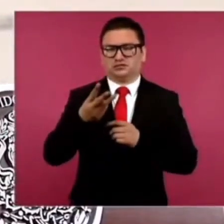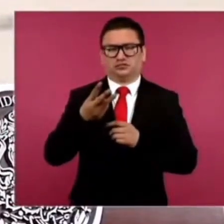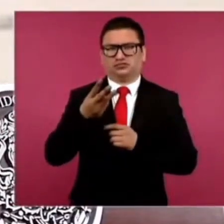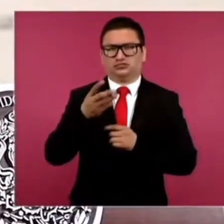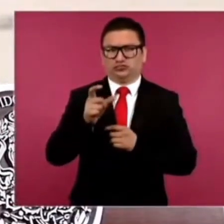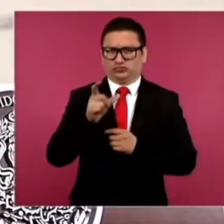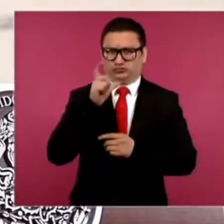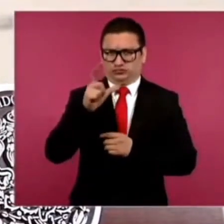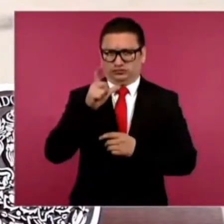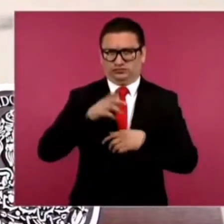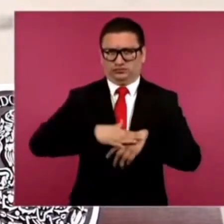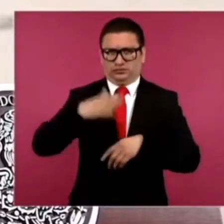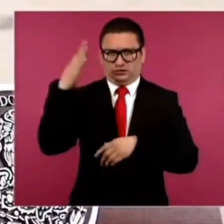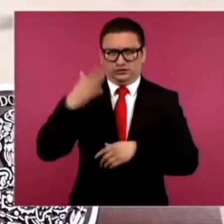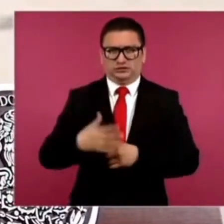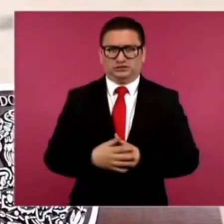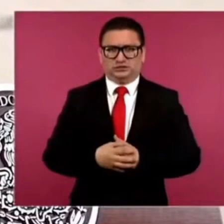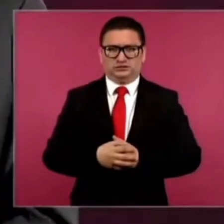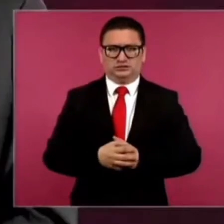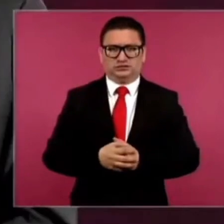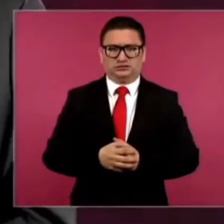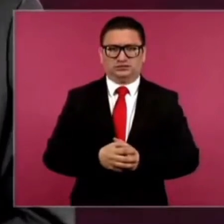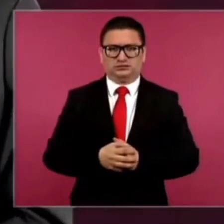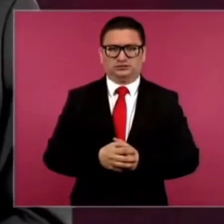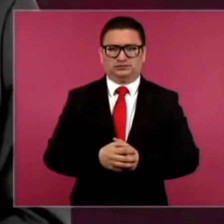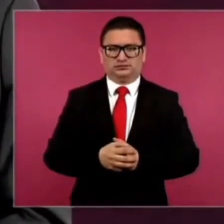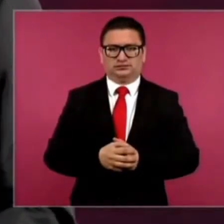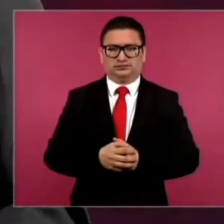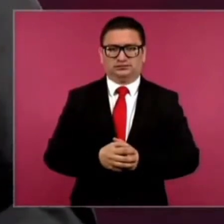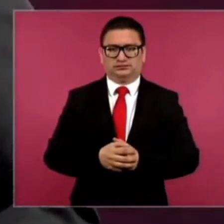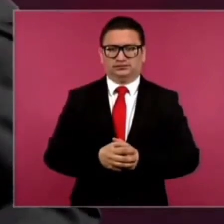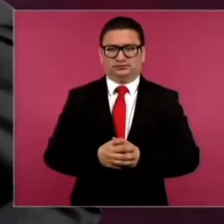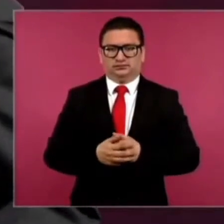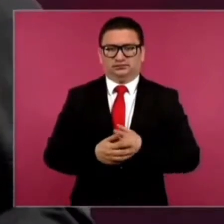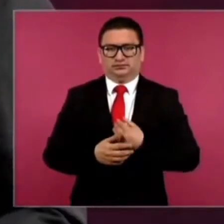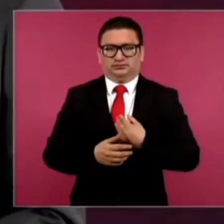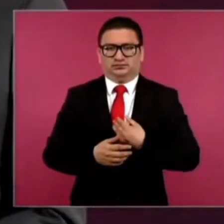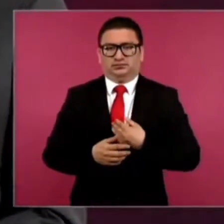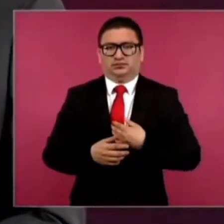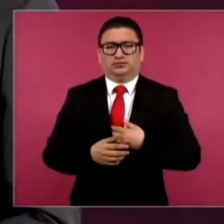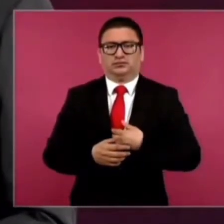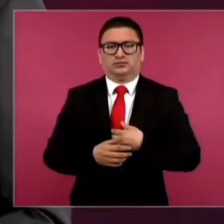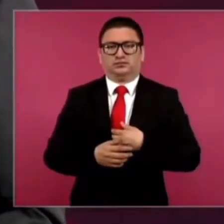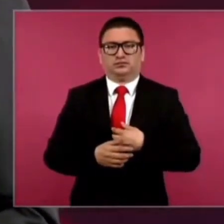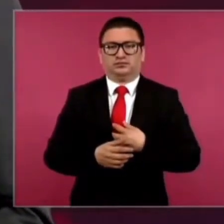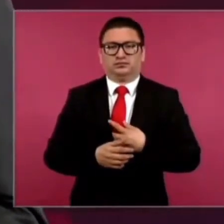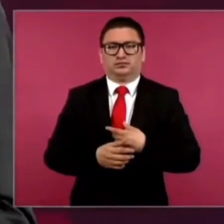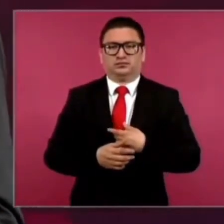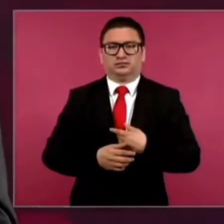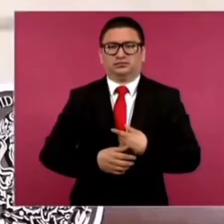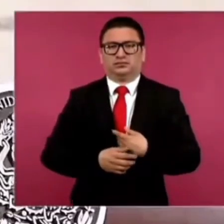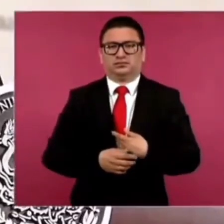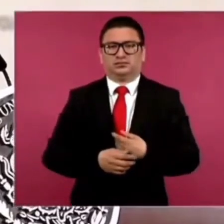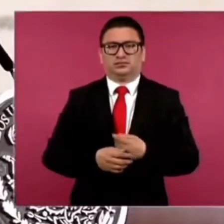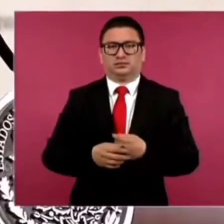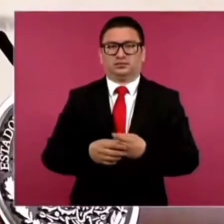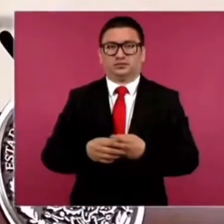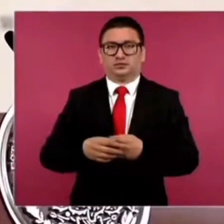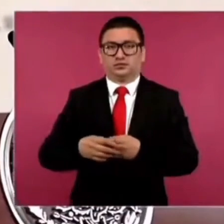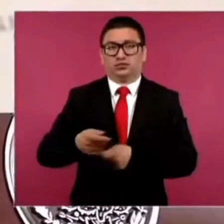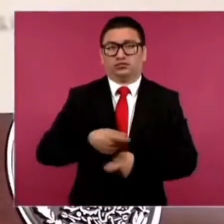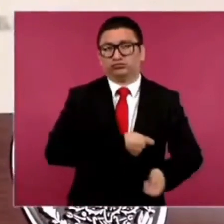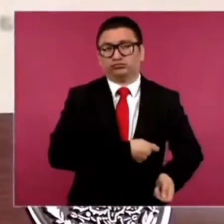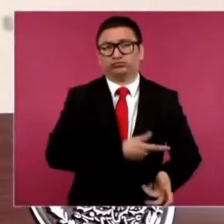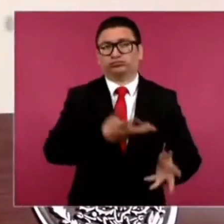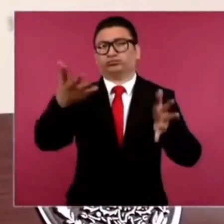más grandes, o sea, sí, que no sean así como sedazos,